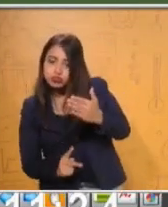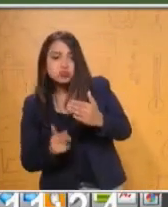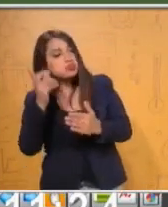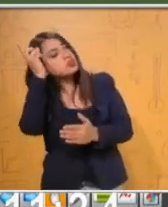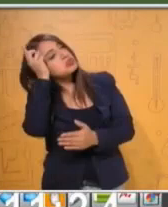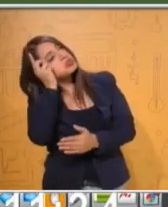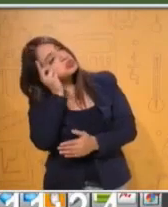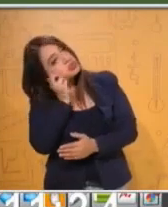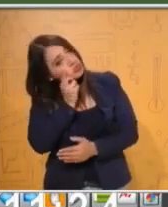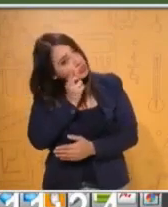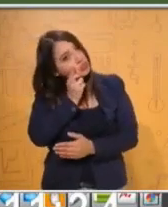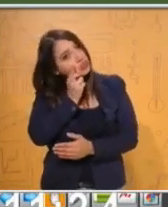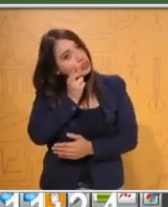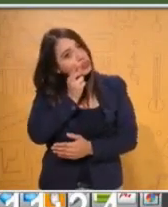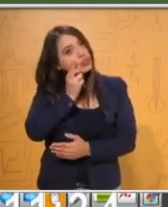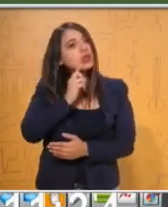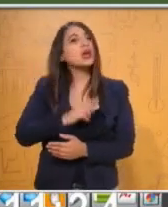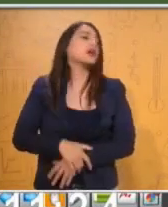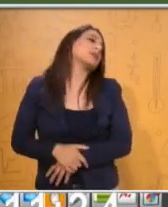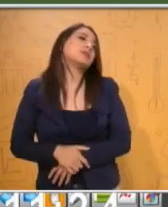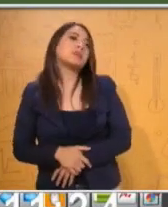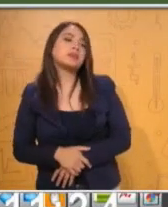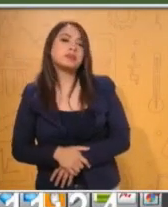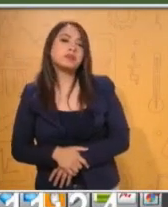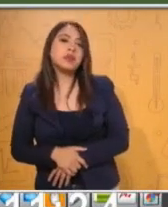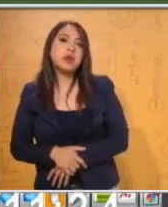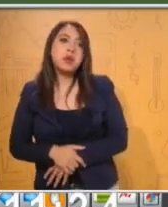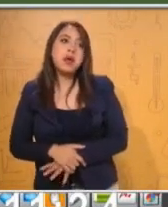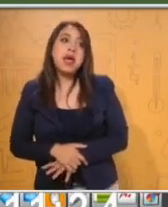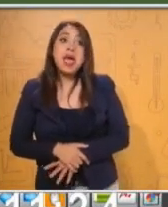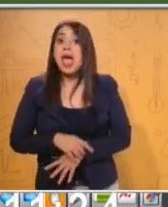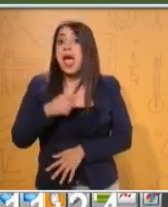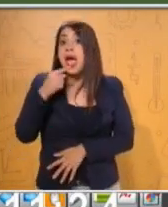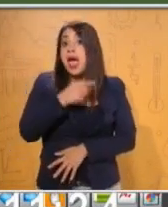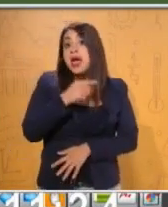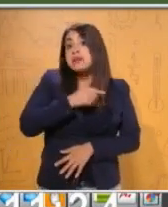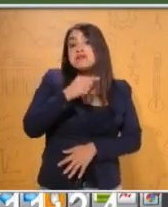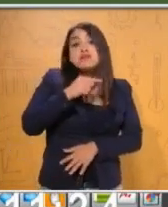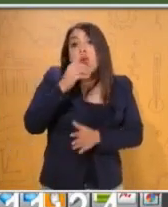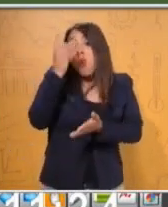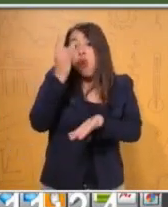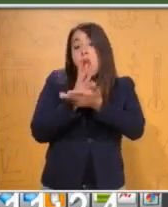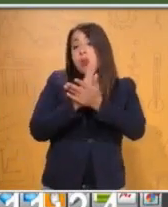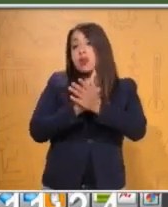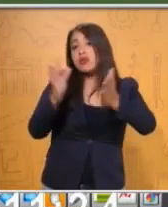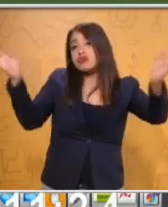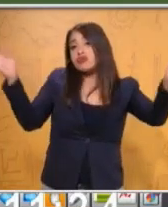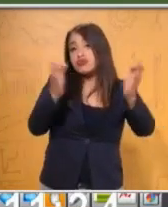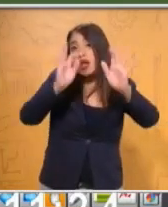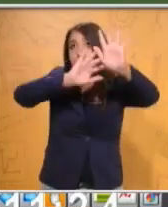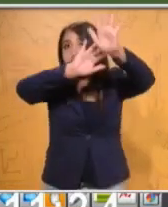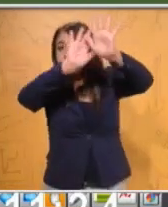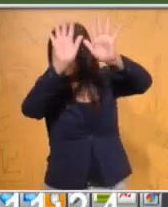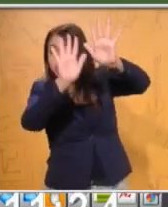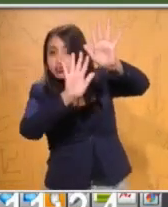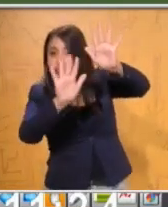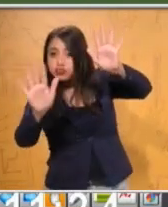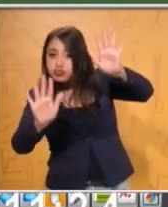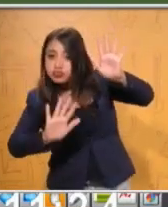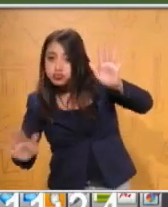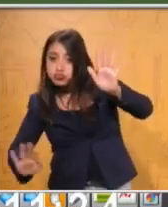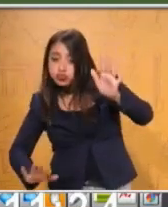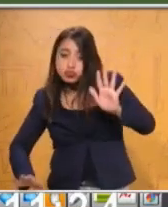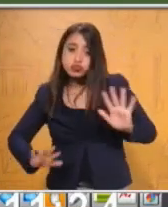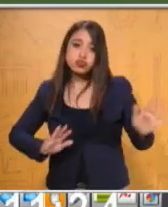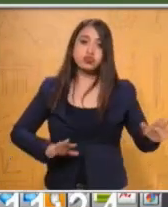dormida. Los únicos que ahí se sentían a gusto eran la nieve y la escarcha. La primavera se